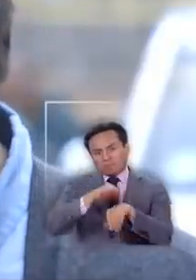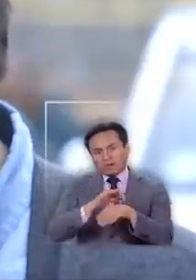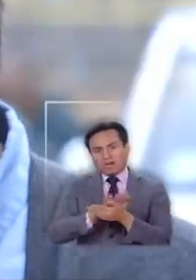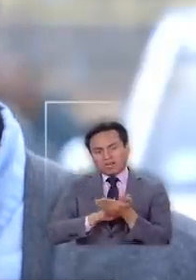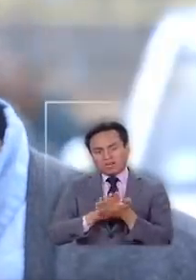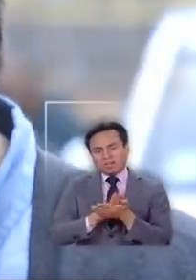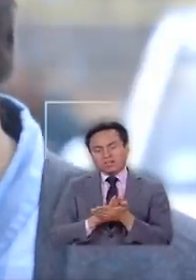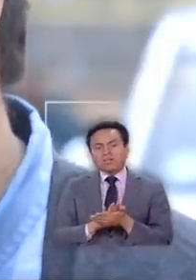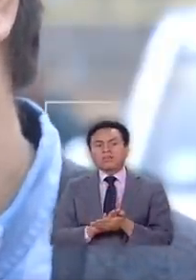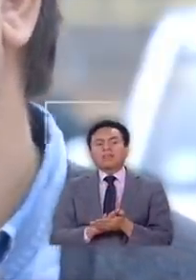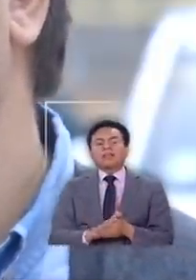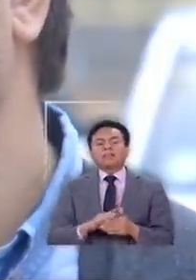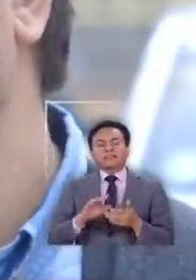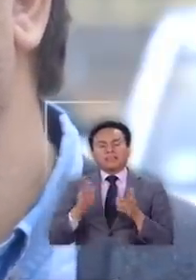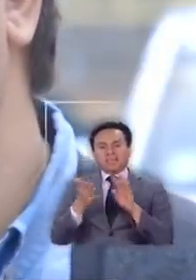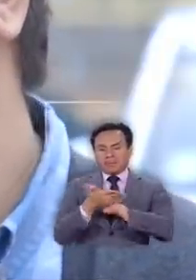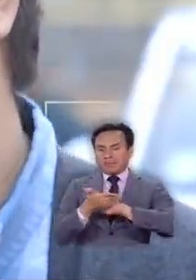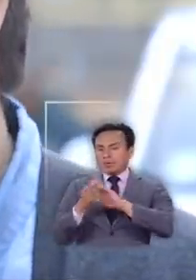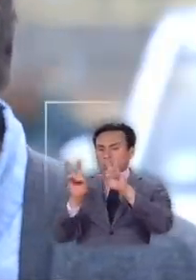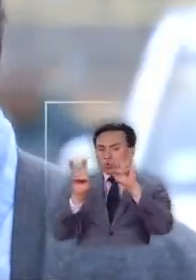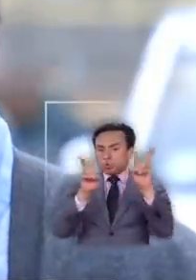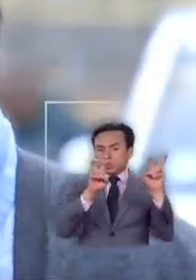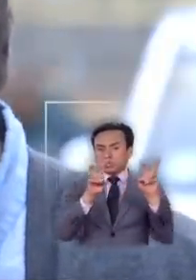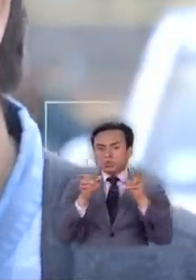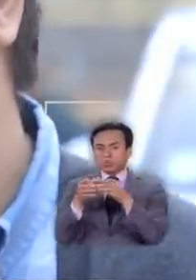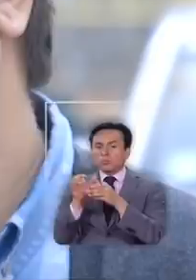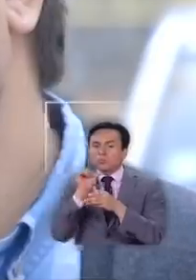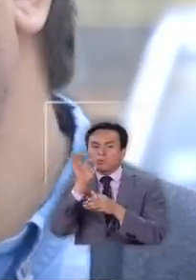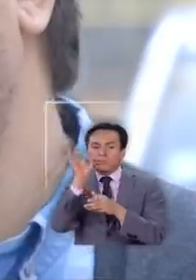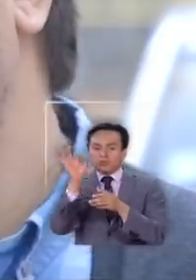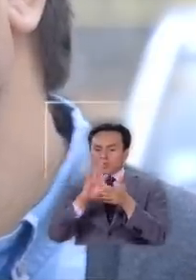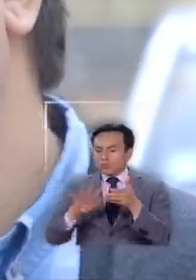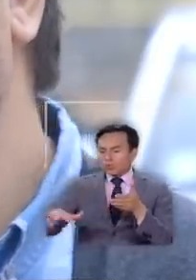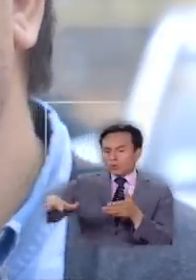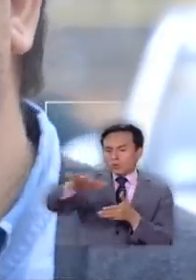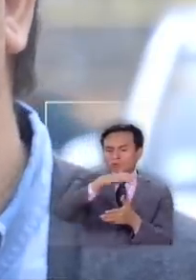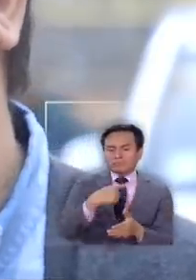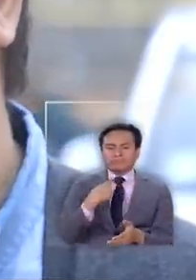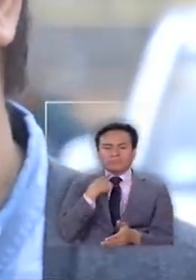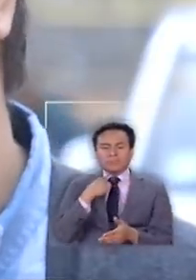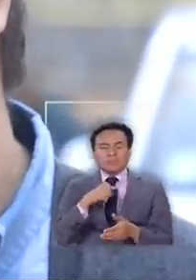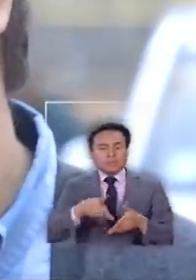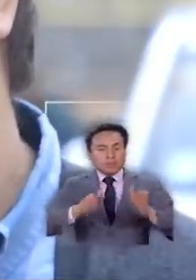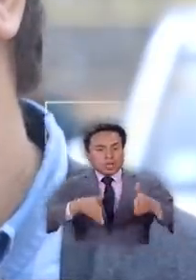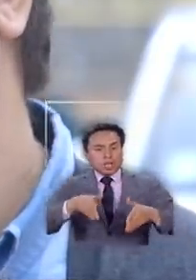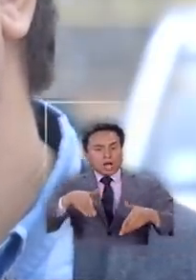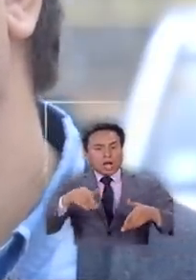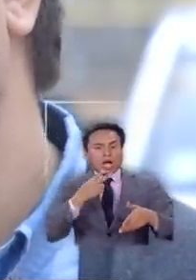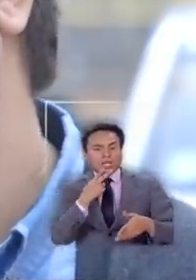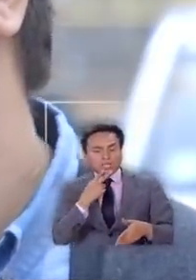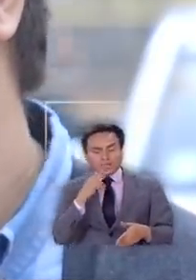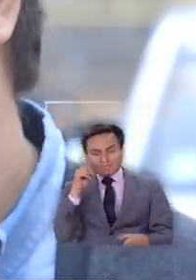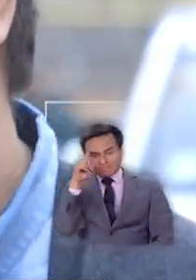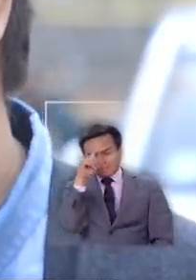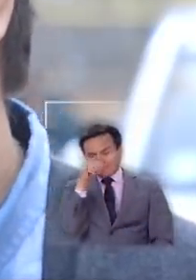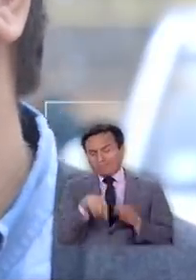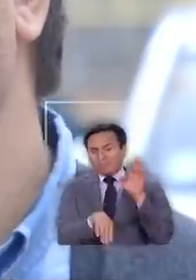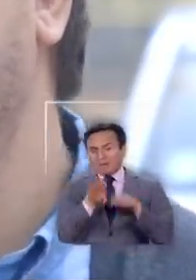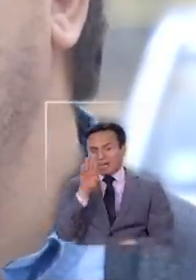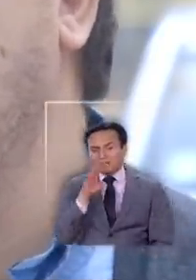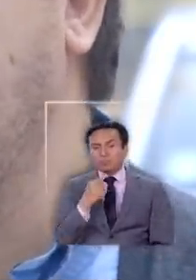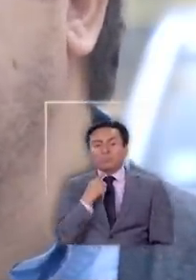una emergencia que trasciende y atraviesa todos los segmentos sociales y sin duda las personas en situación de calle hoy día son las más afectadas